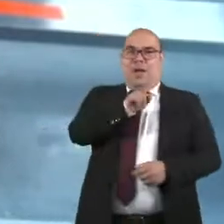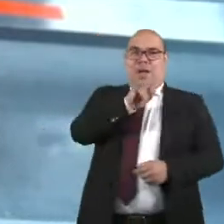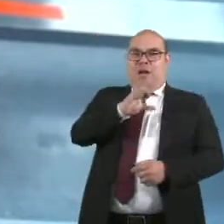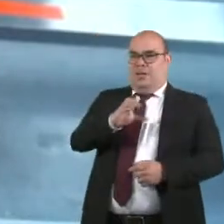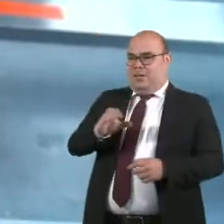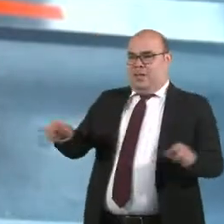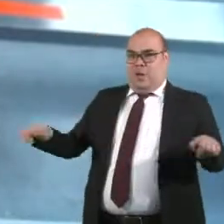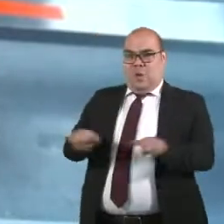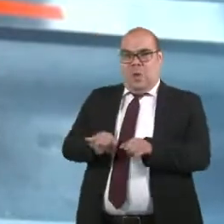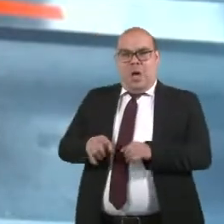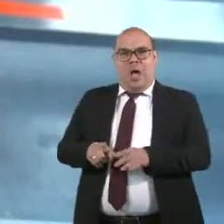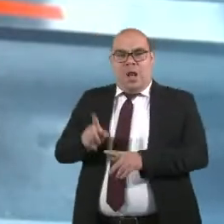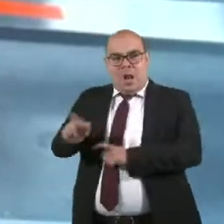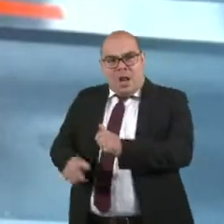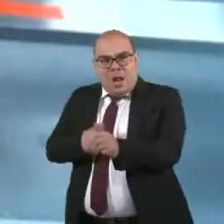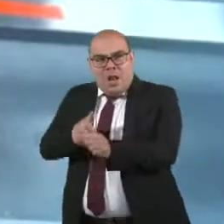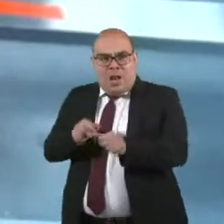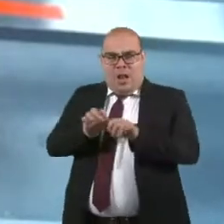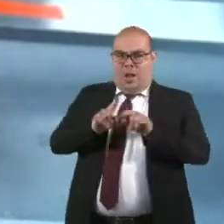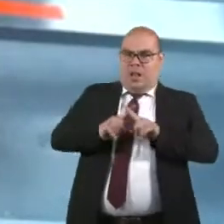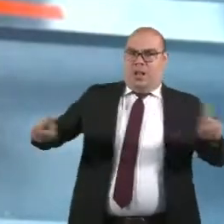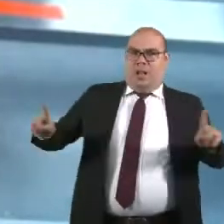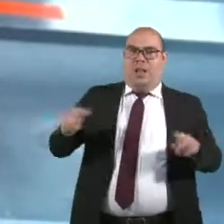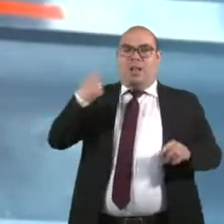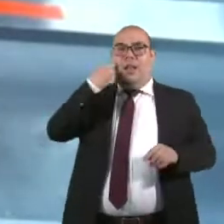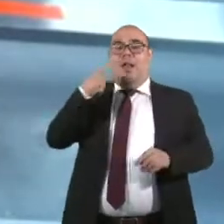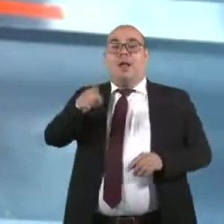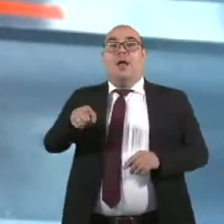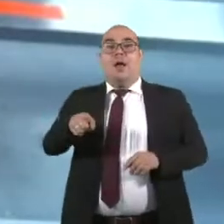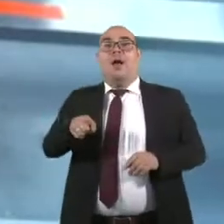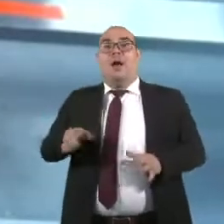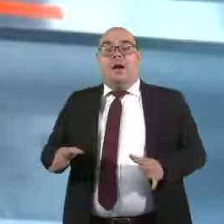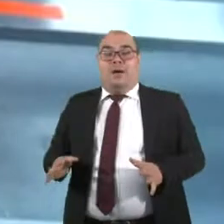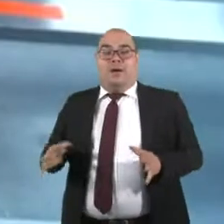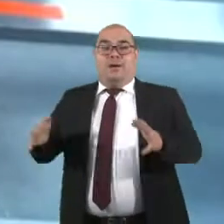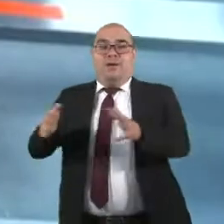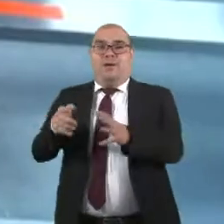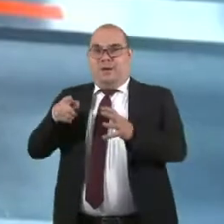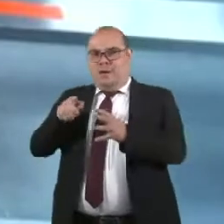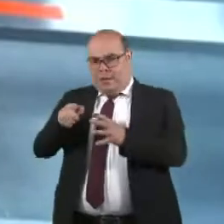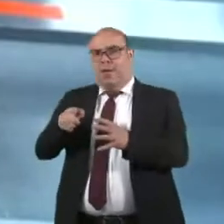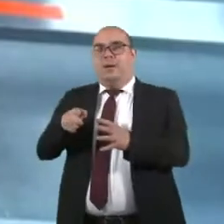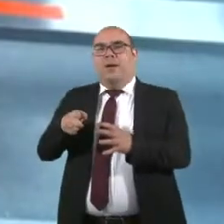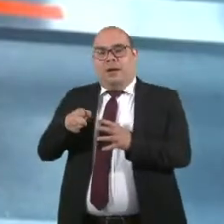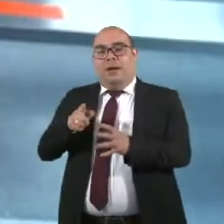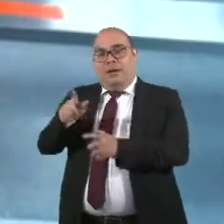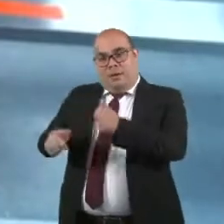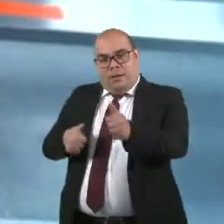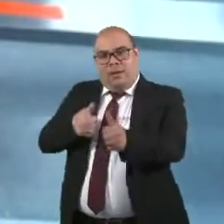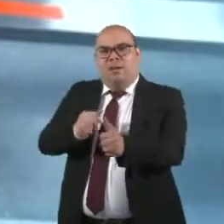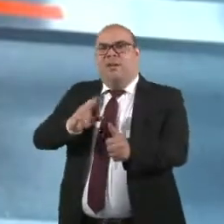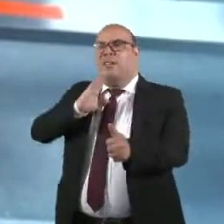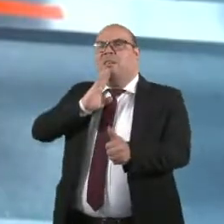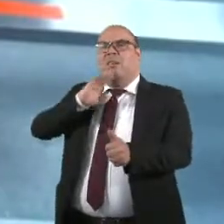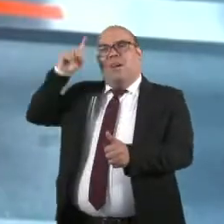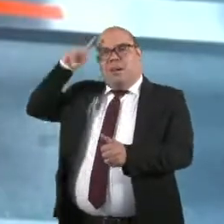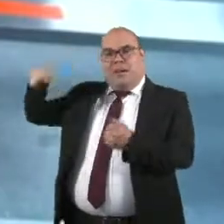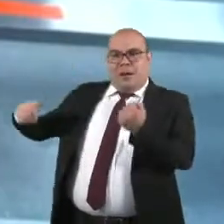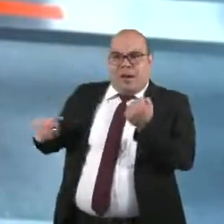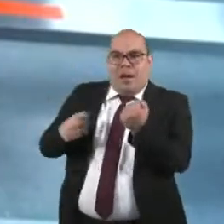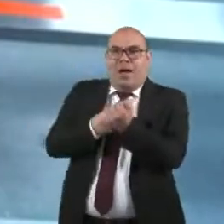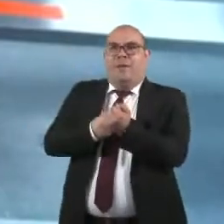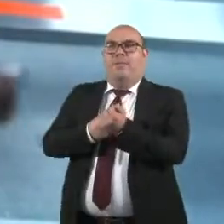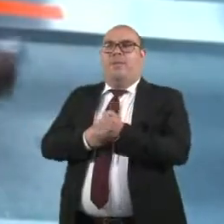El Estado colombiano creaba un grupo de paramilitares que estuvieran en apoyo a las instituciones de seguridad